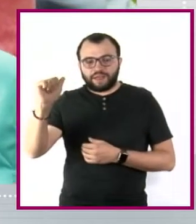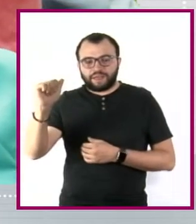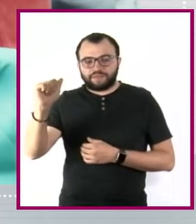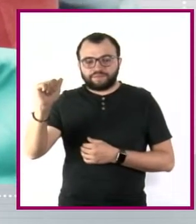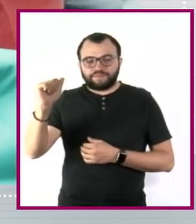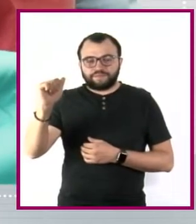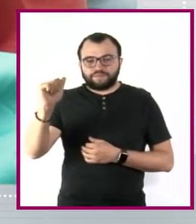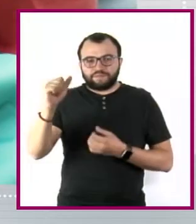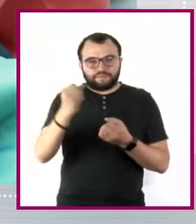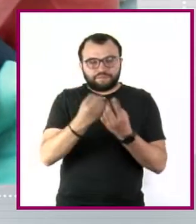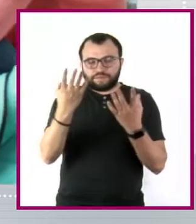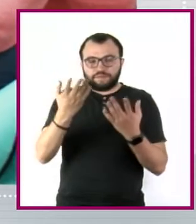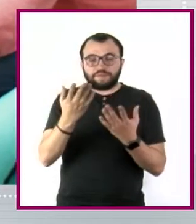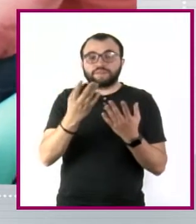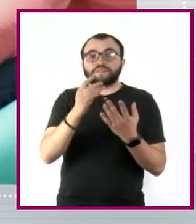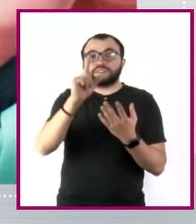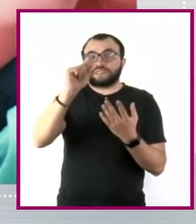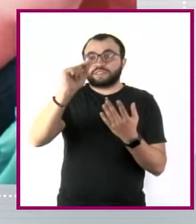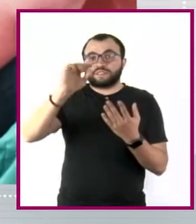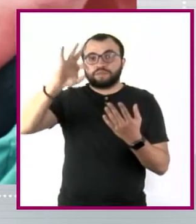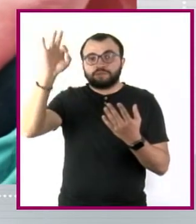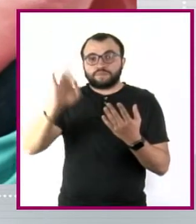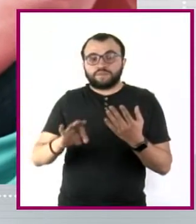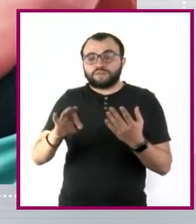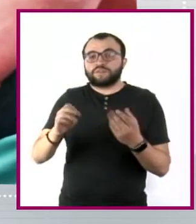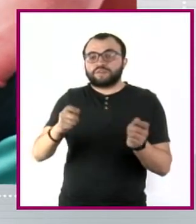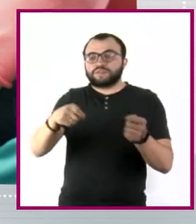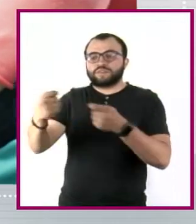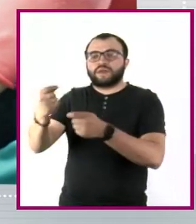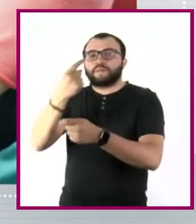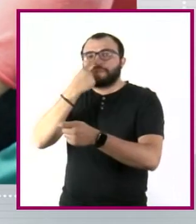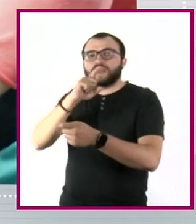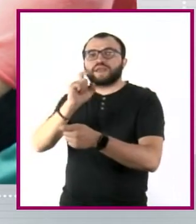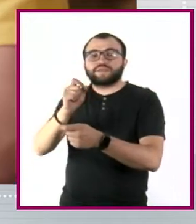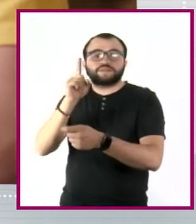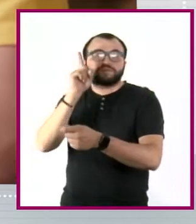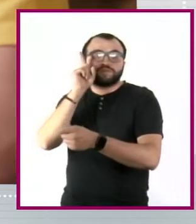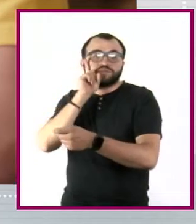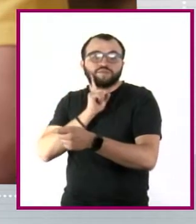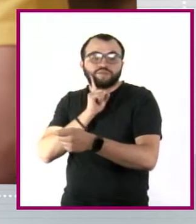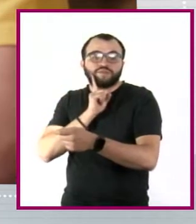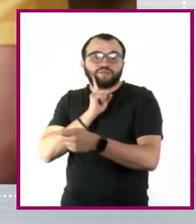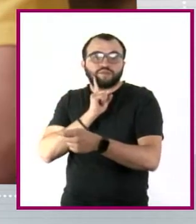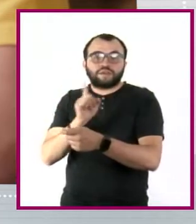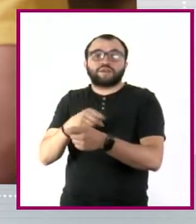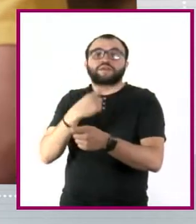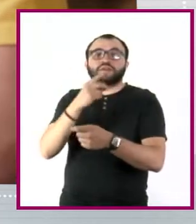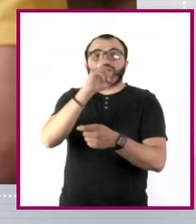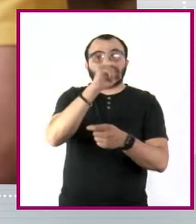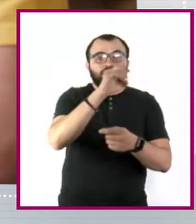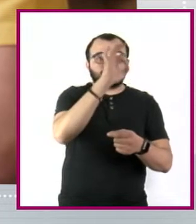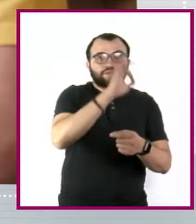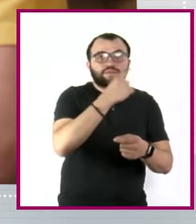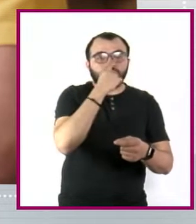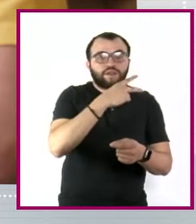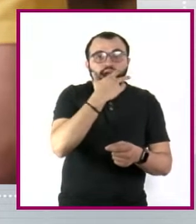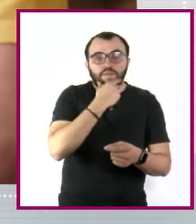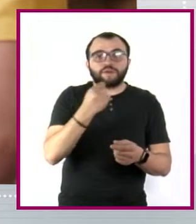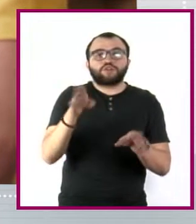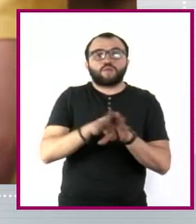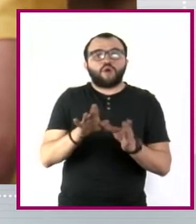donde el 70% podría ser para mujeres y el 30% para hombres. Es